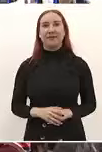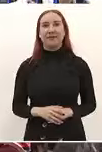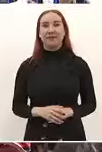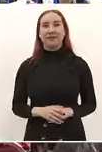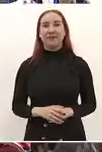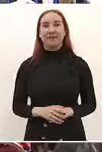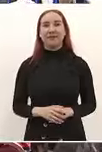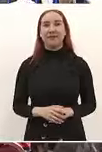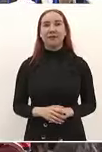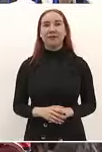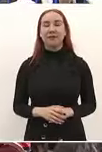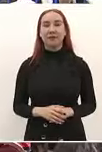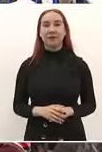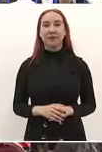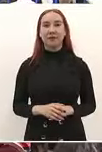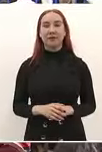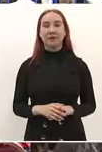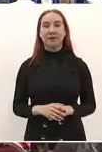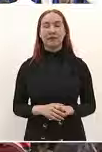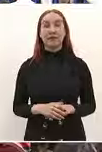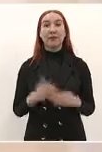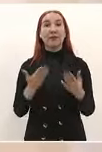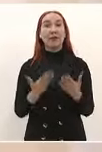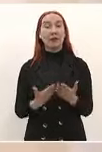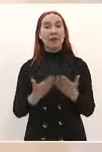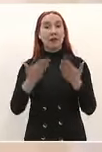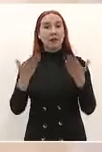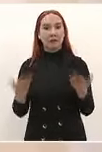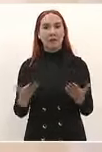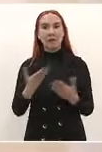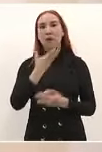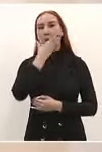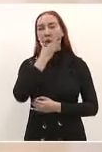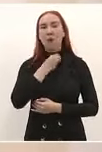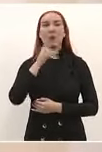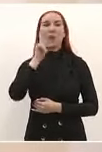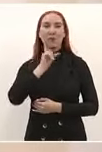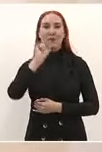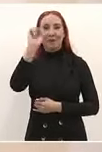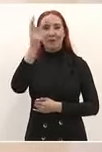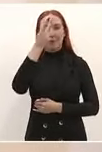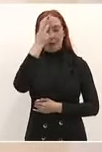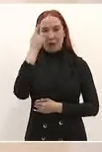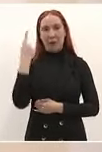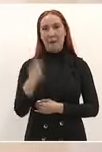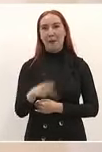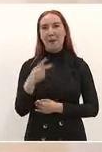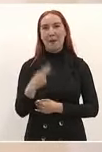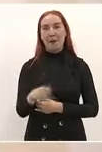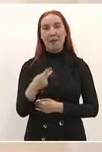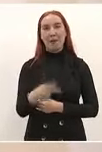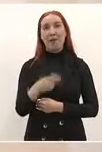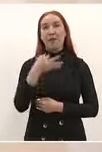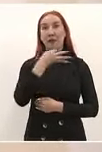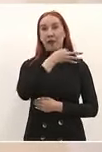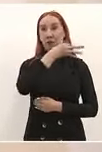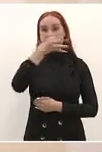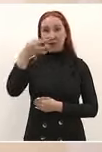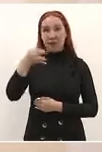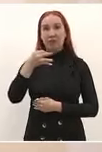Ahora, las y los potosindos le decimos, señor presidente, que estamos con usted